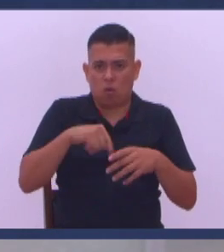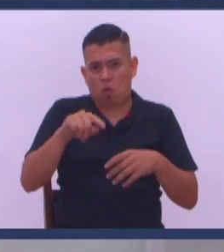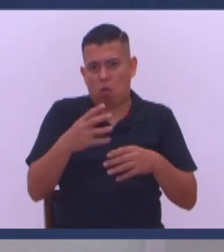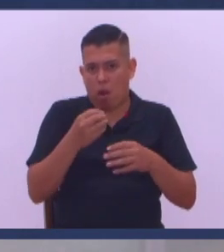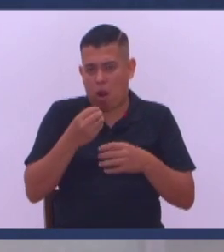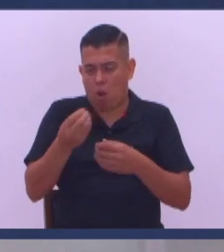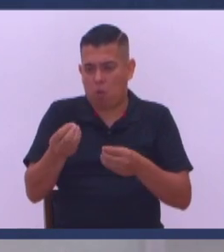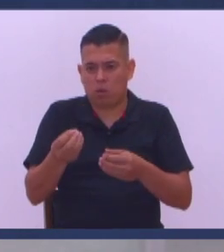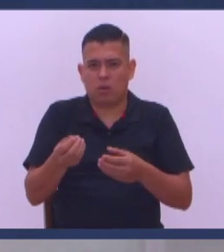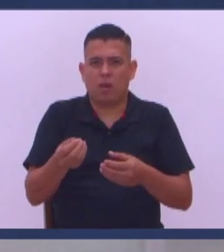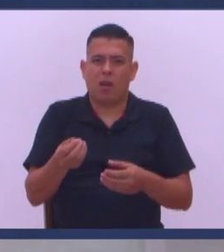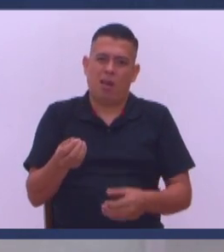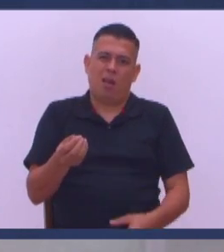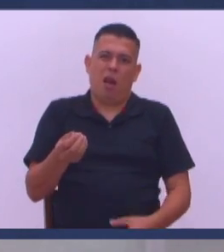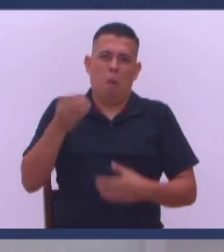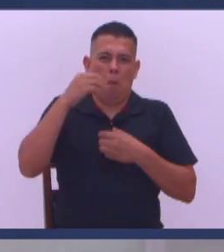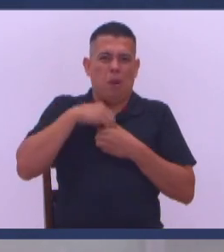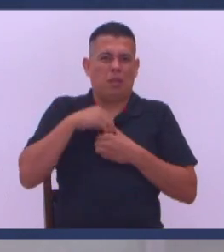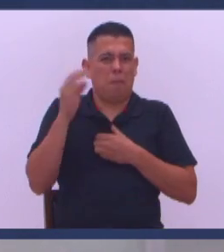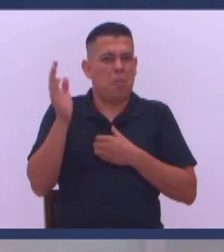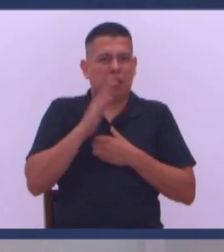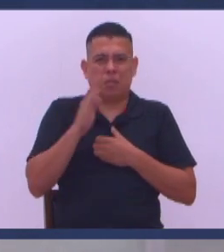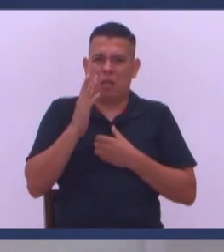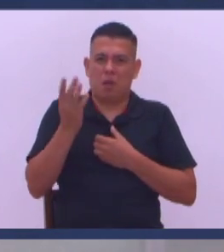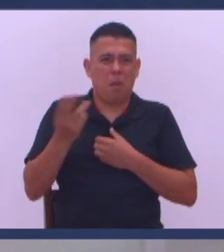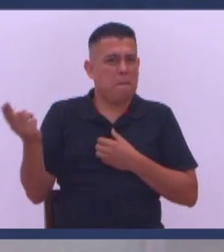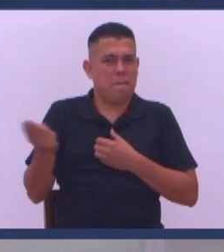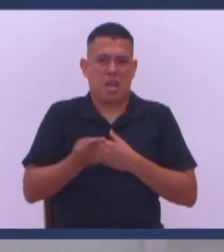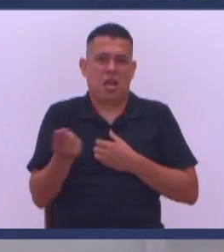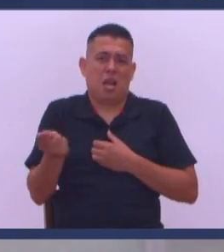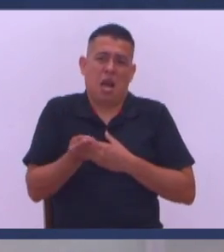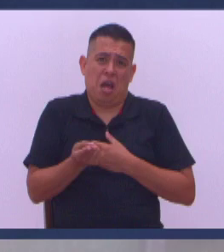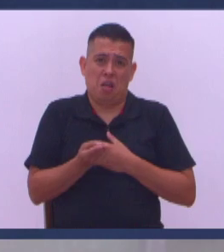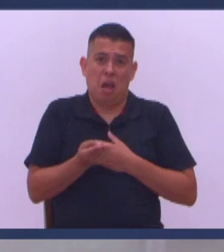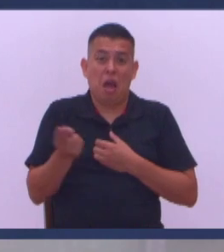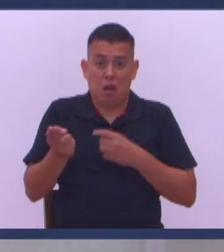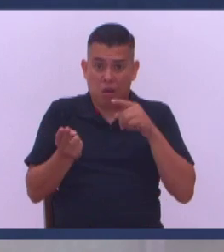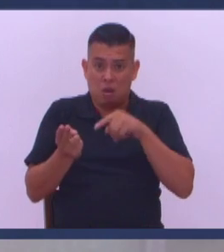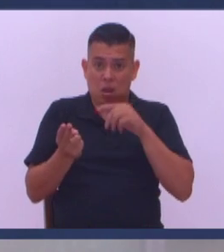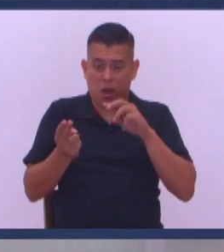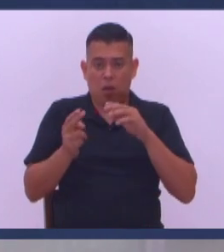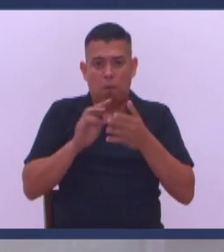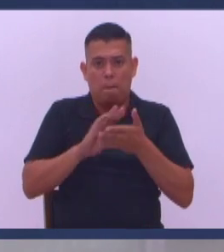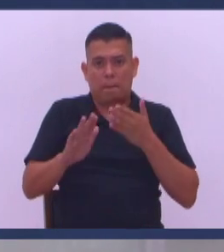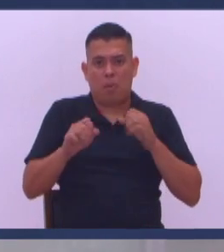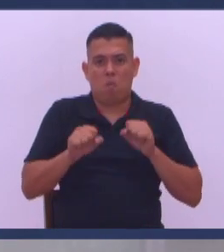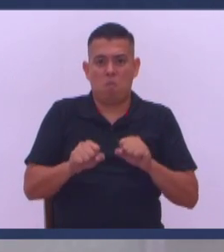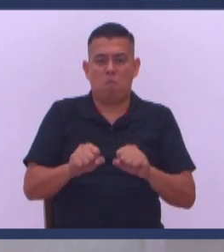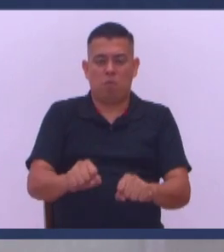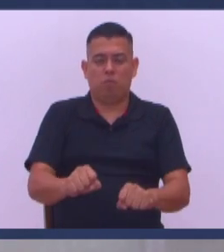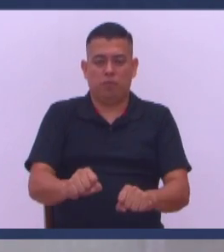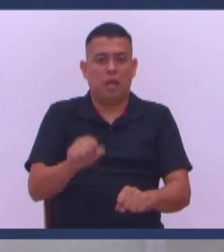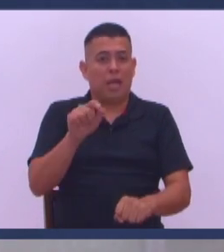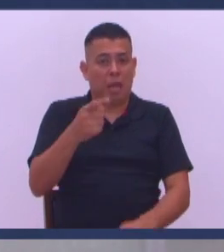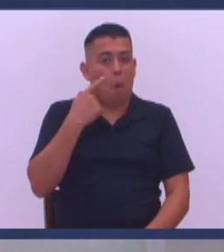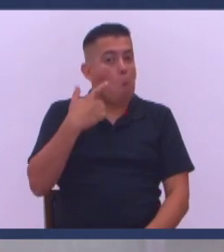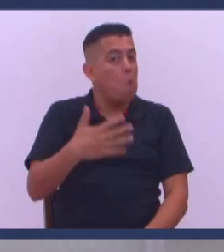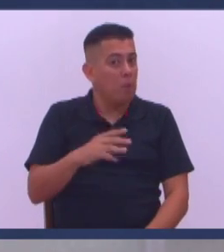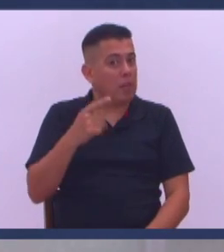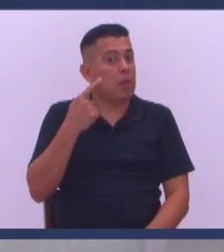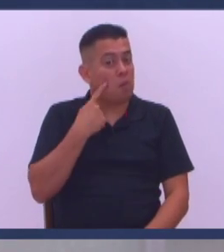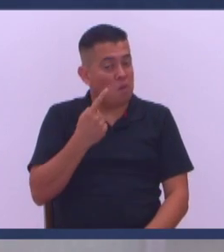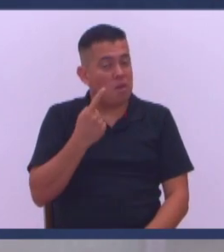eso no se nota Estás manchado De algo que se llama pecado Y la paga del pecado Es muerte Eso es lo peligroso Eso es lo